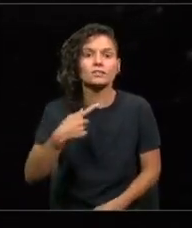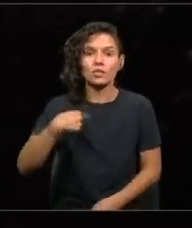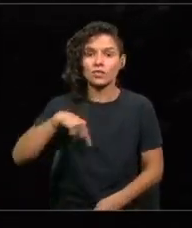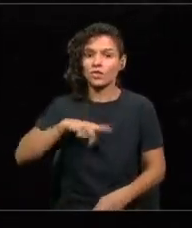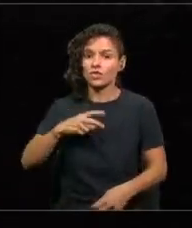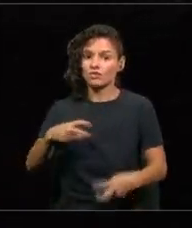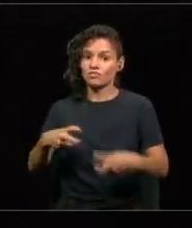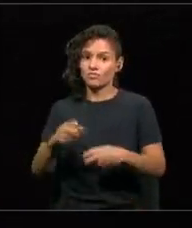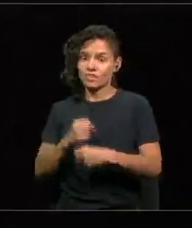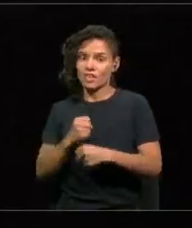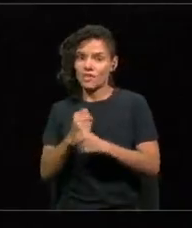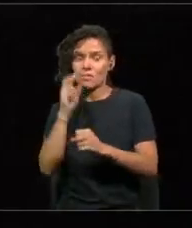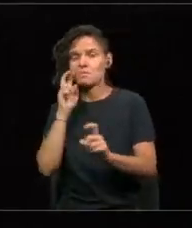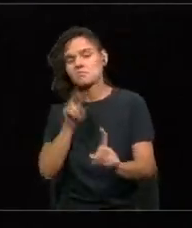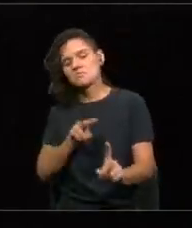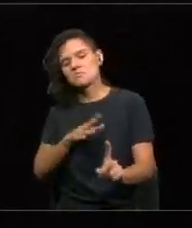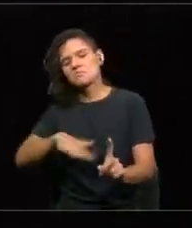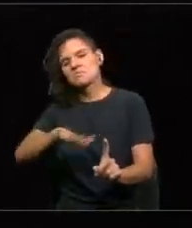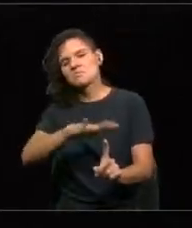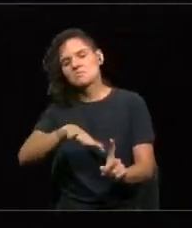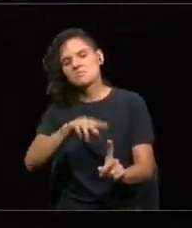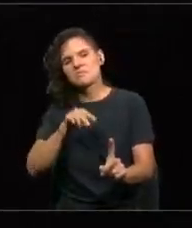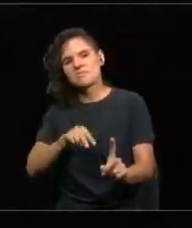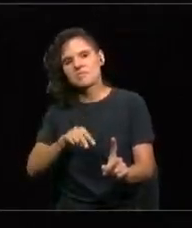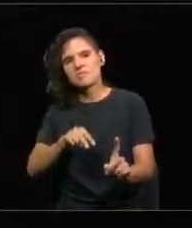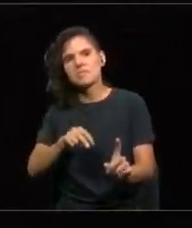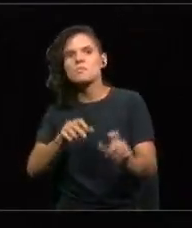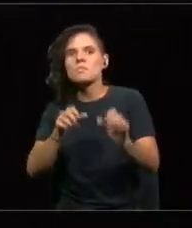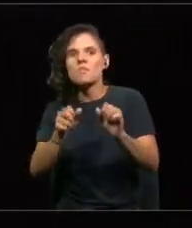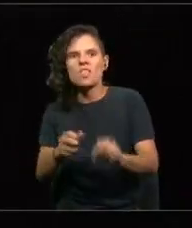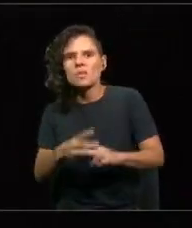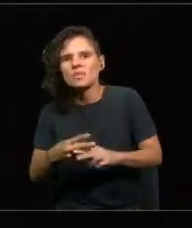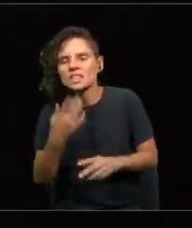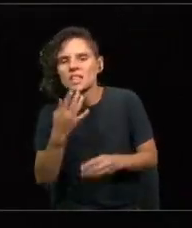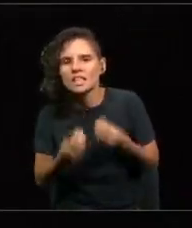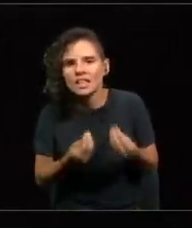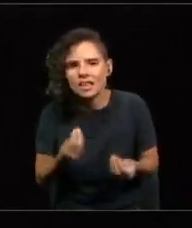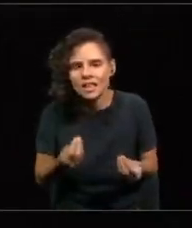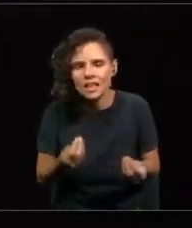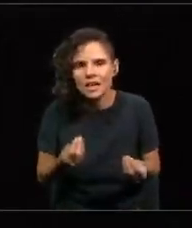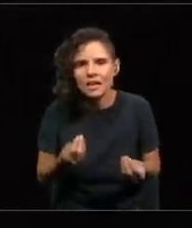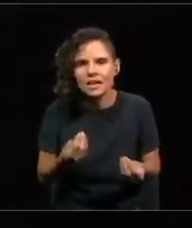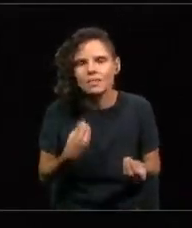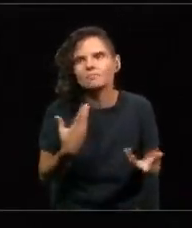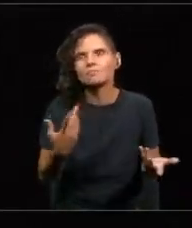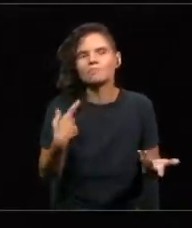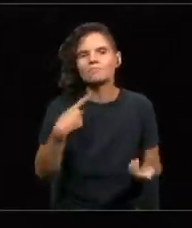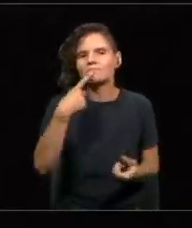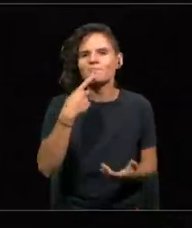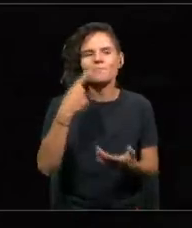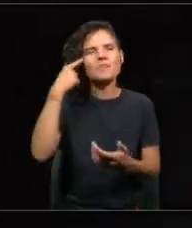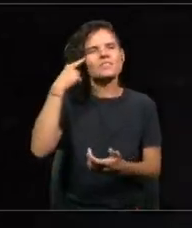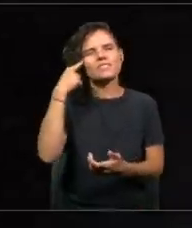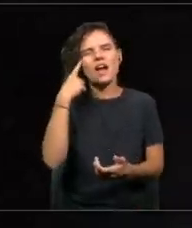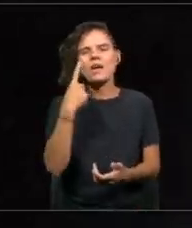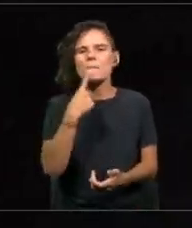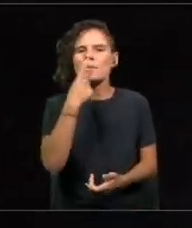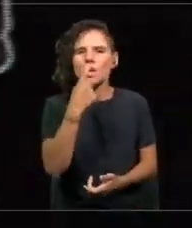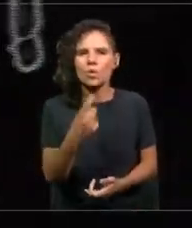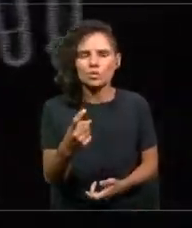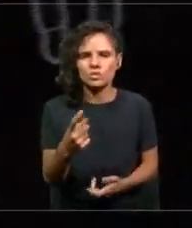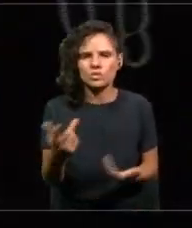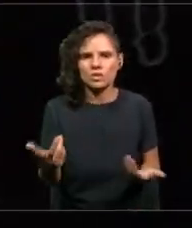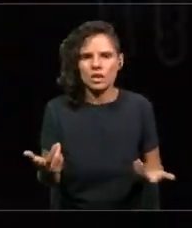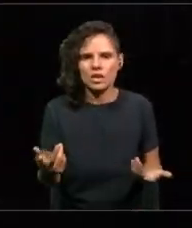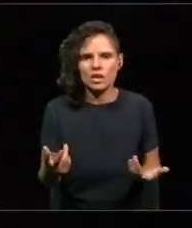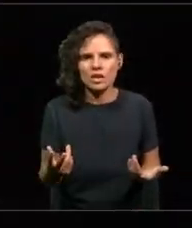uno de los aportes sustantivos que podemos hacer desde el mundo organizado es plantearnos esta pregunta. ¿Dónde está el valor de